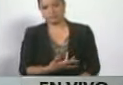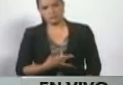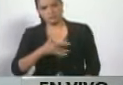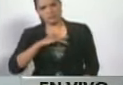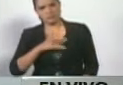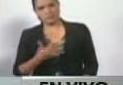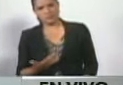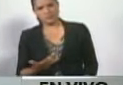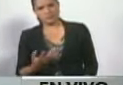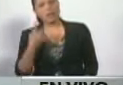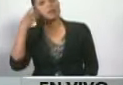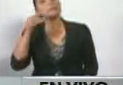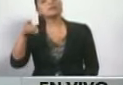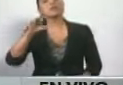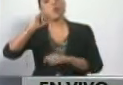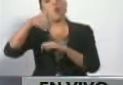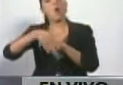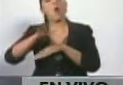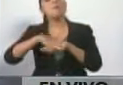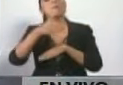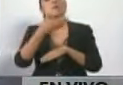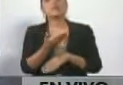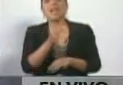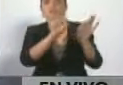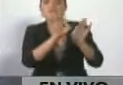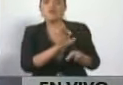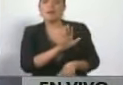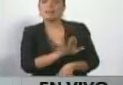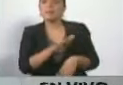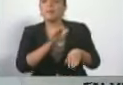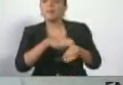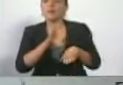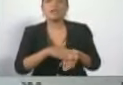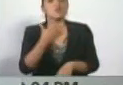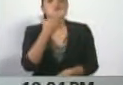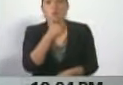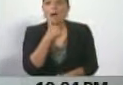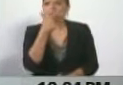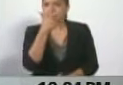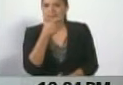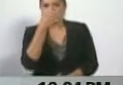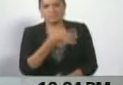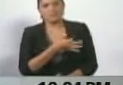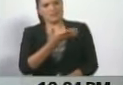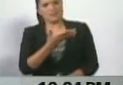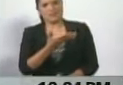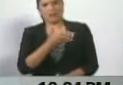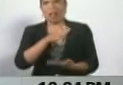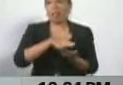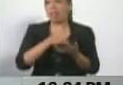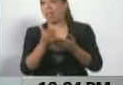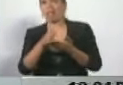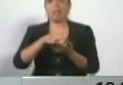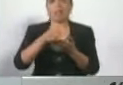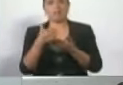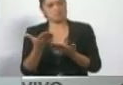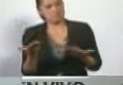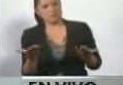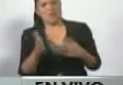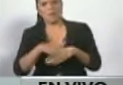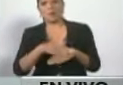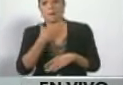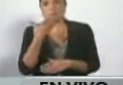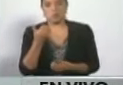¿Qué piensas tú, Jorge? ¿Por qué ellos actúan así? ¿Por qué no tienen palabra? ¿Por qué son tan inconsistentes? ¿Por qué ponen sus intereses